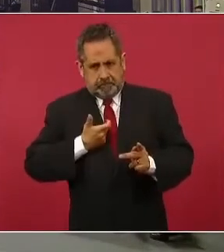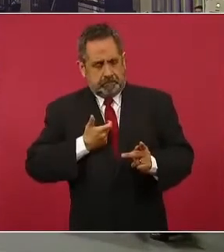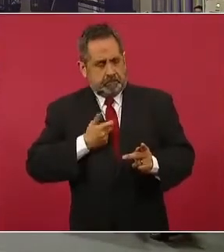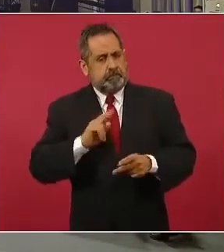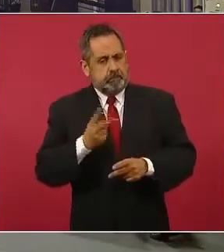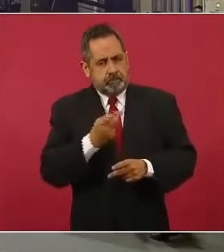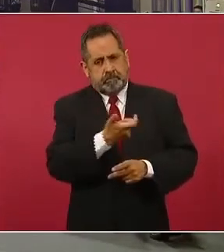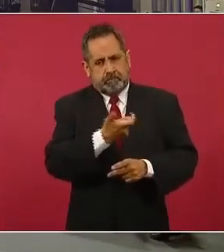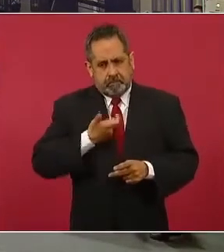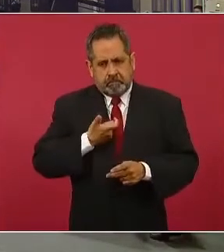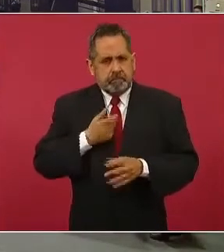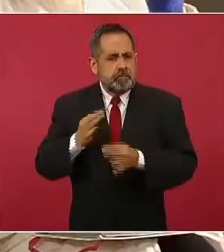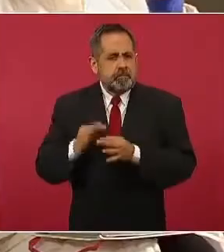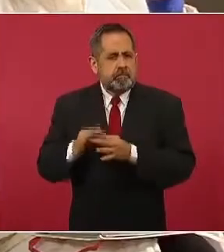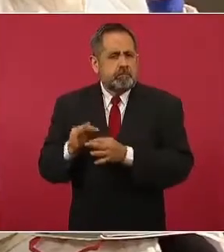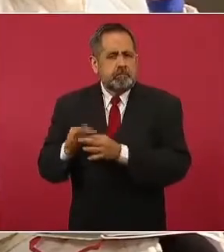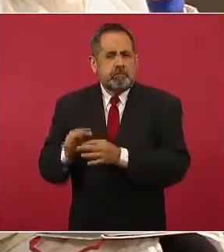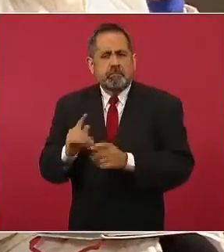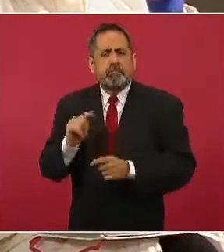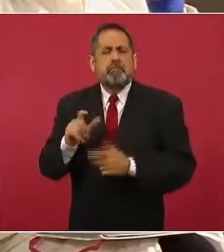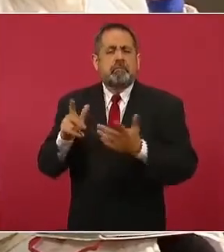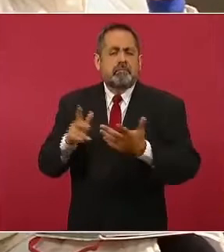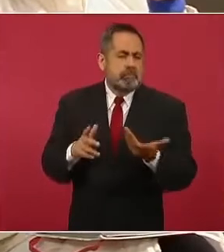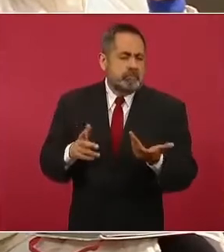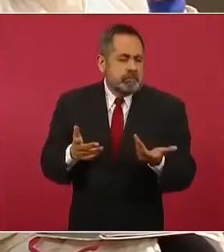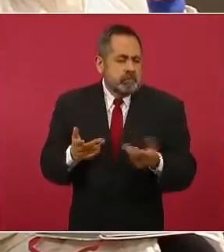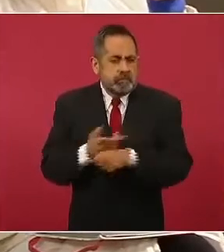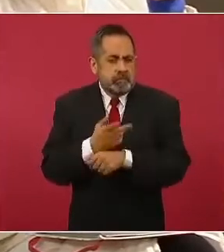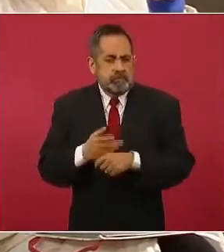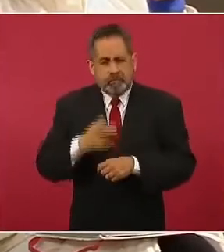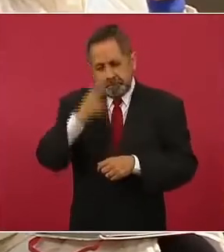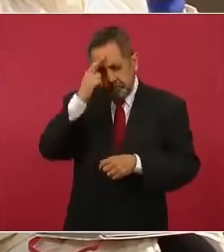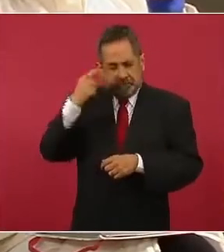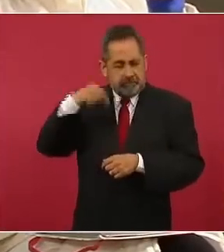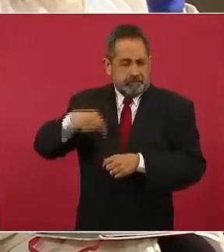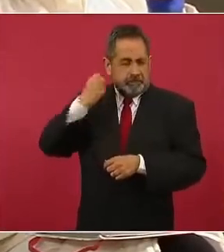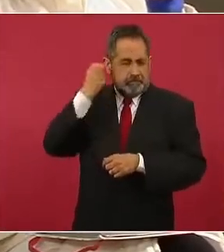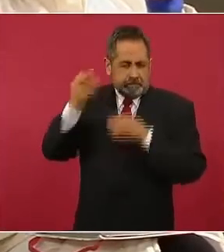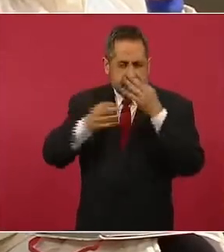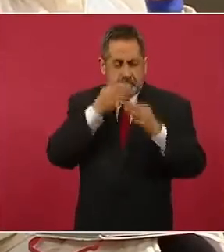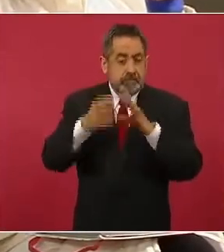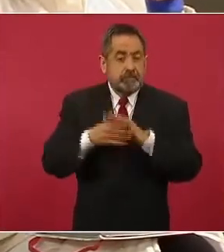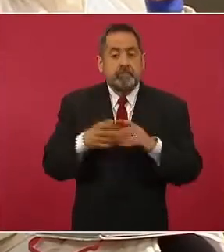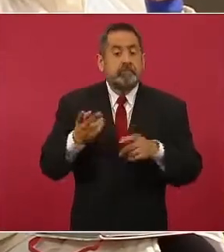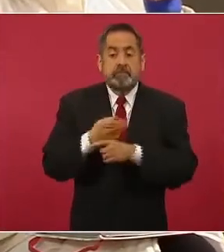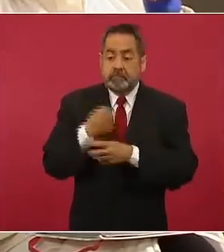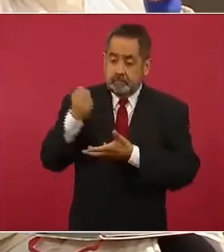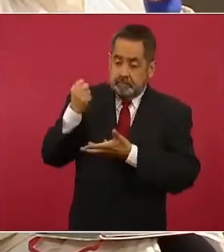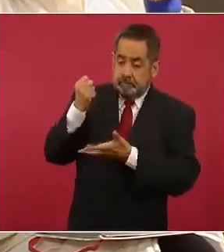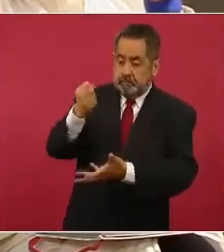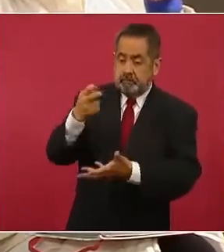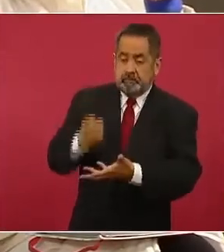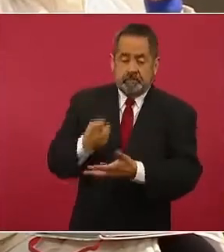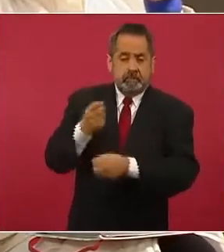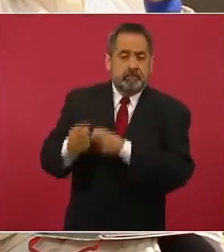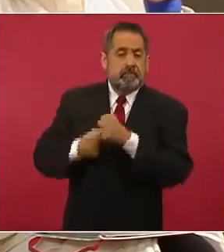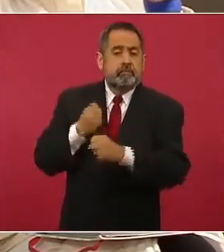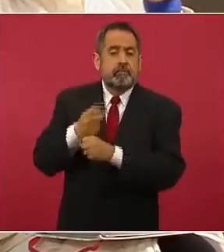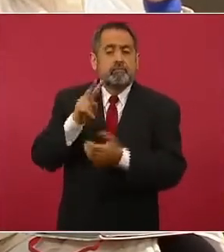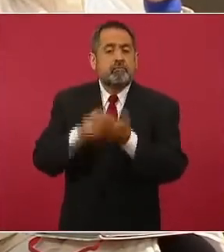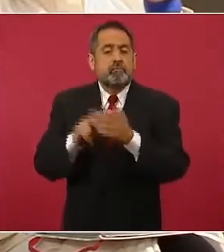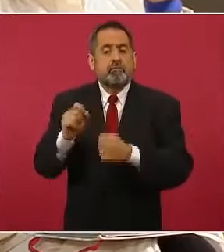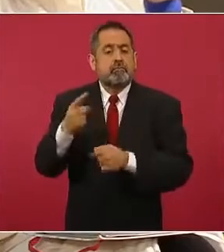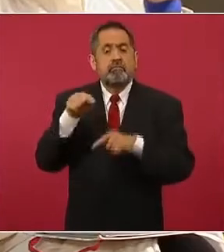Porque también se mencionaba o mencionábamos en esta conferencia que en el presupuesto para este año 2022,